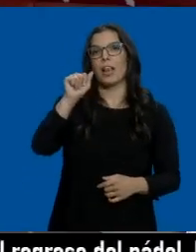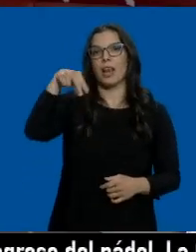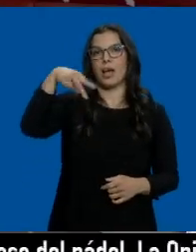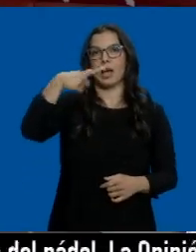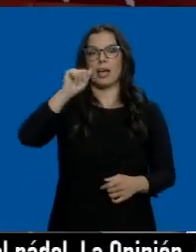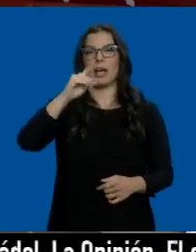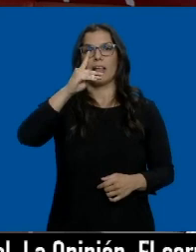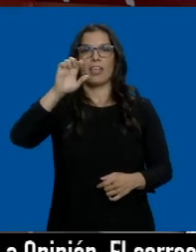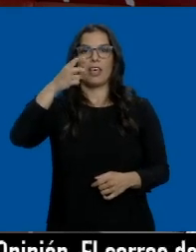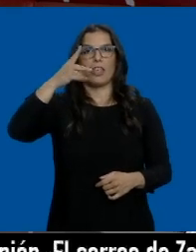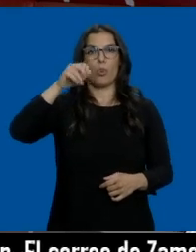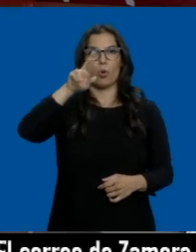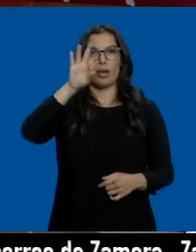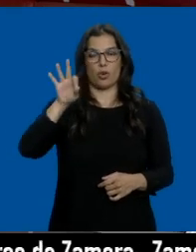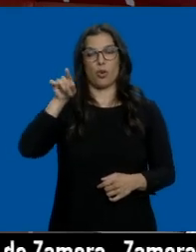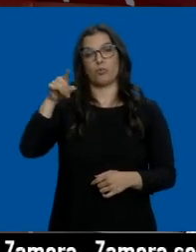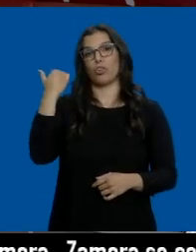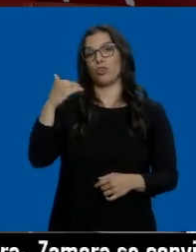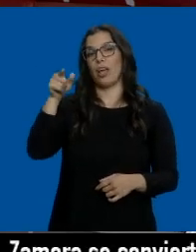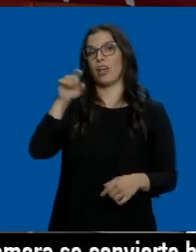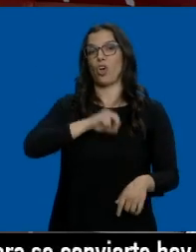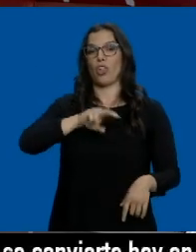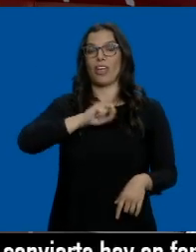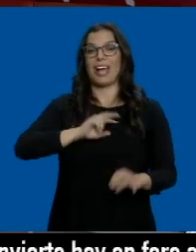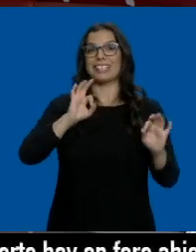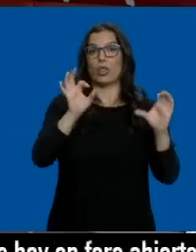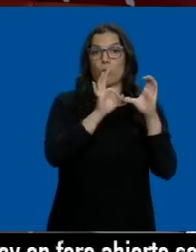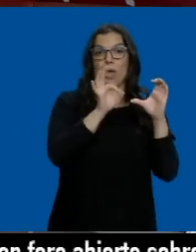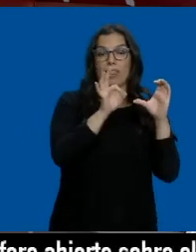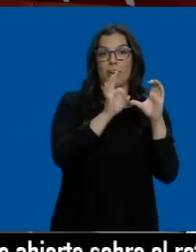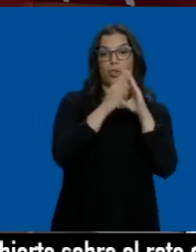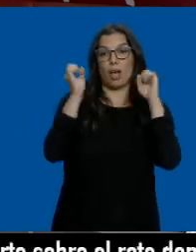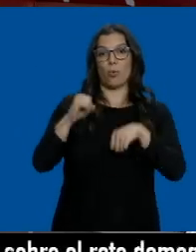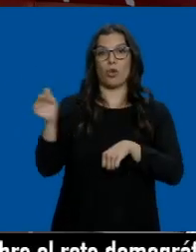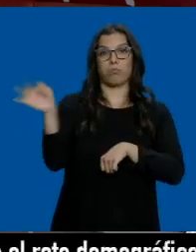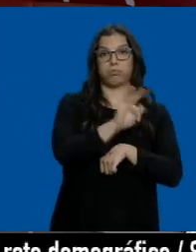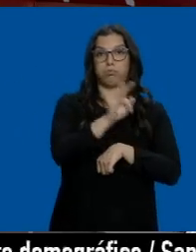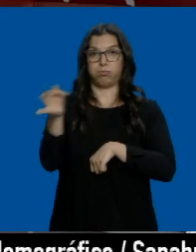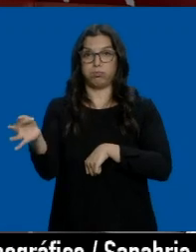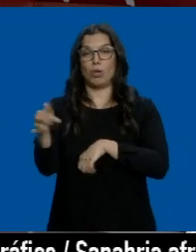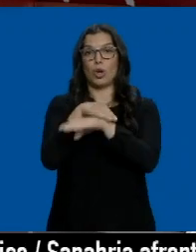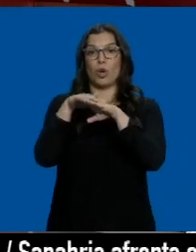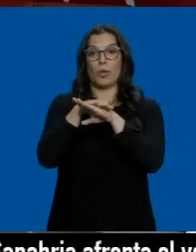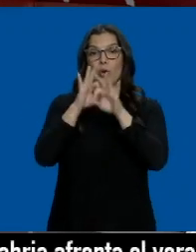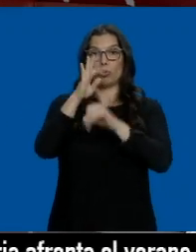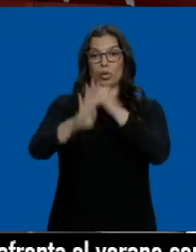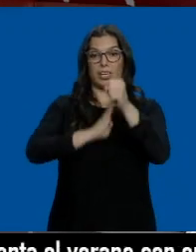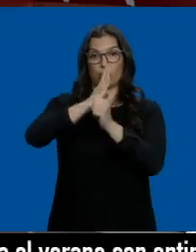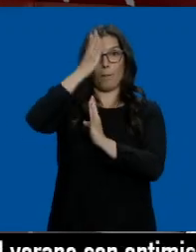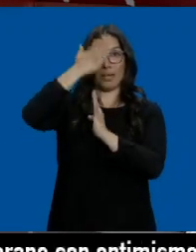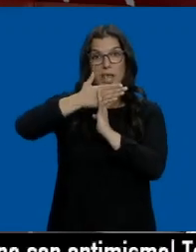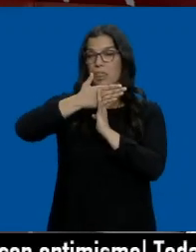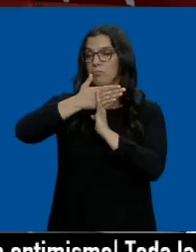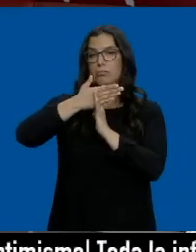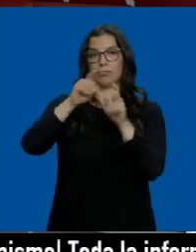de Duero, en Soria. Allí, concejal de Ciudadanos, Iván Andrés, ha roto el acuerdo de alternancia a mitad de legislatura con el